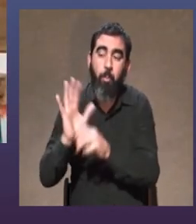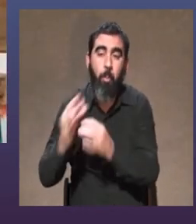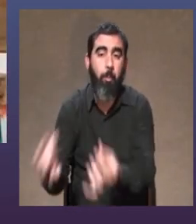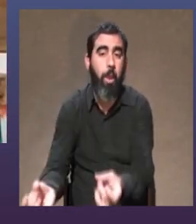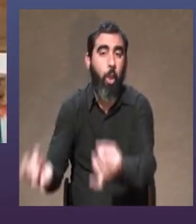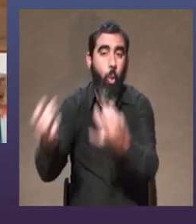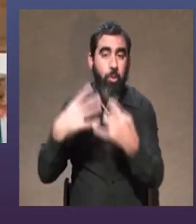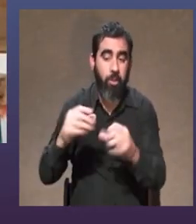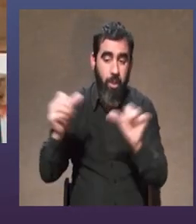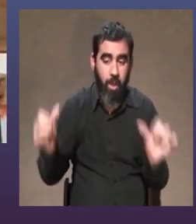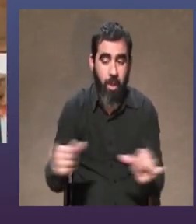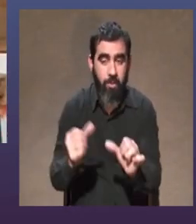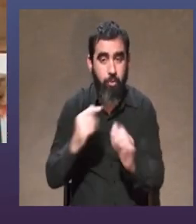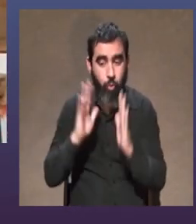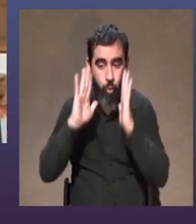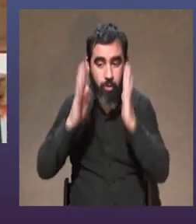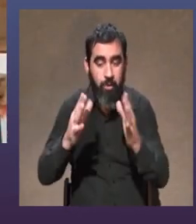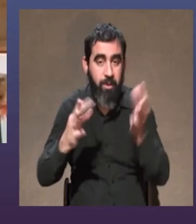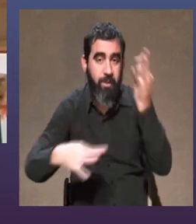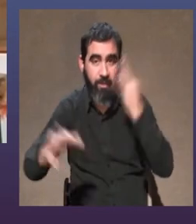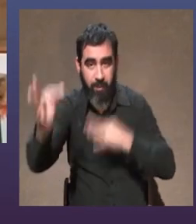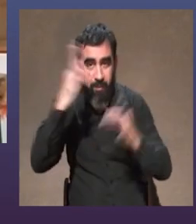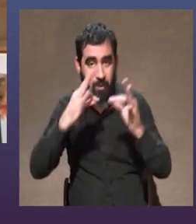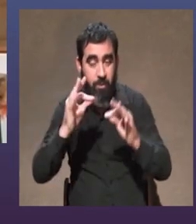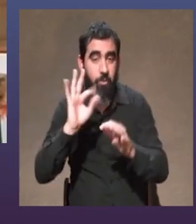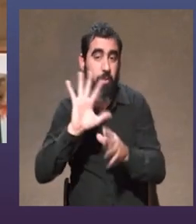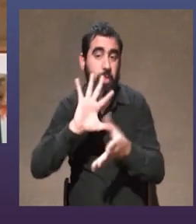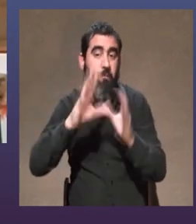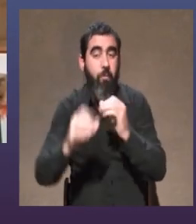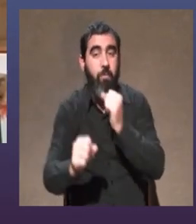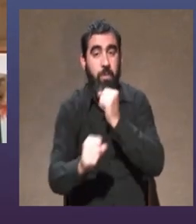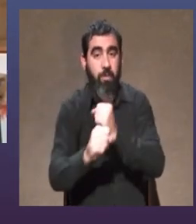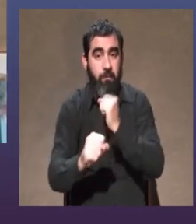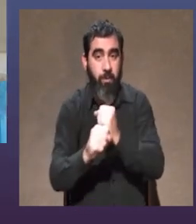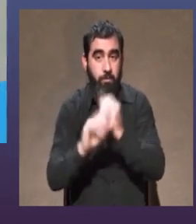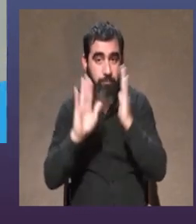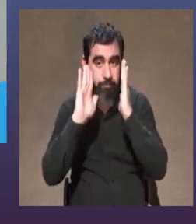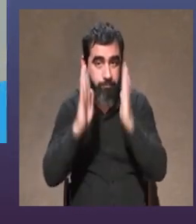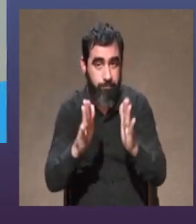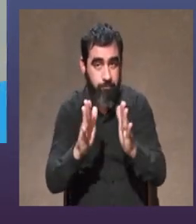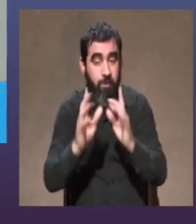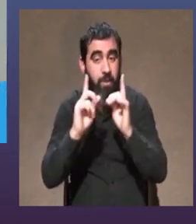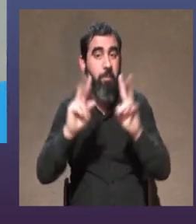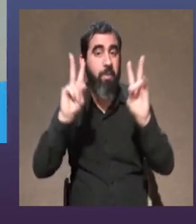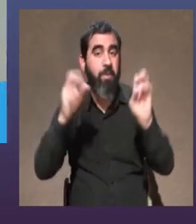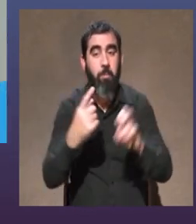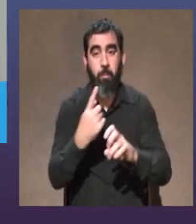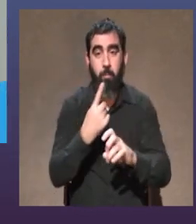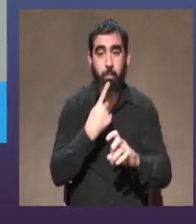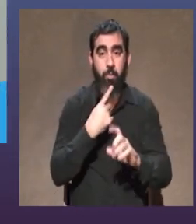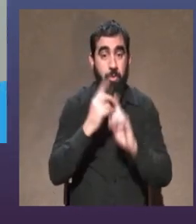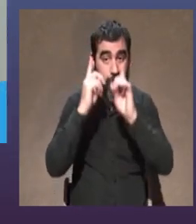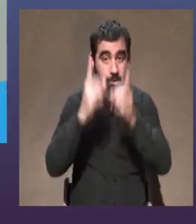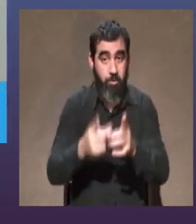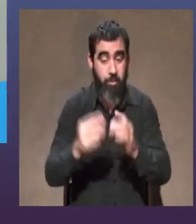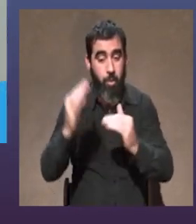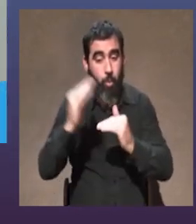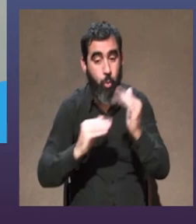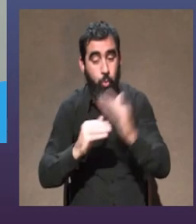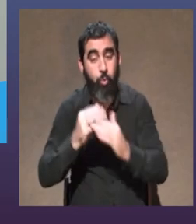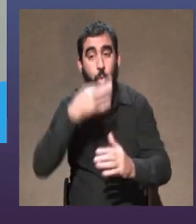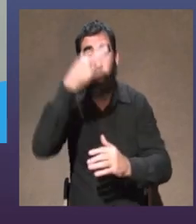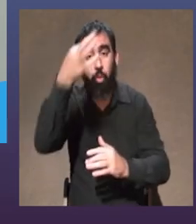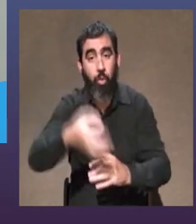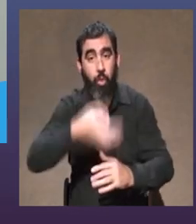contagió de la posibilidad de dedicarme al teatro como trabajo como lugar incluso político donde